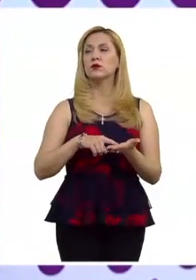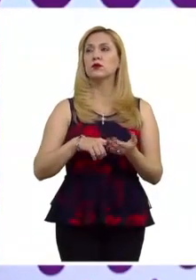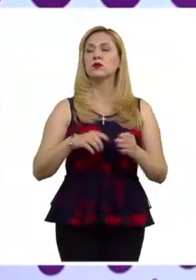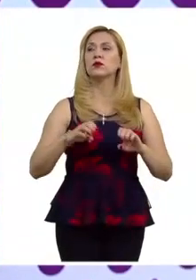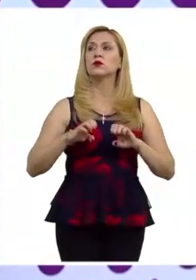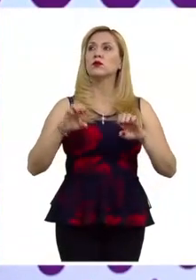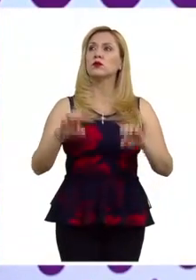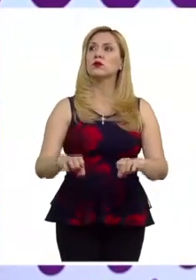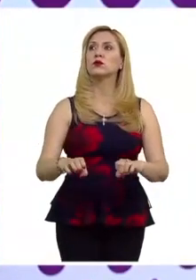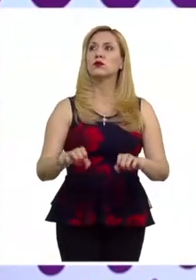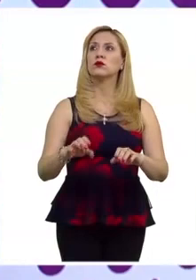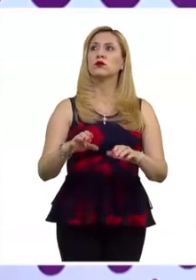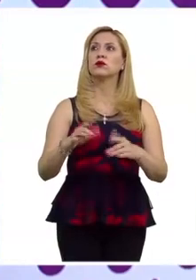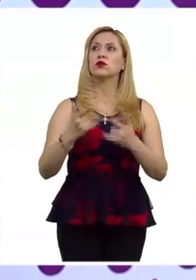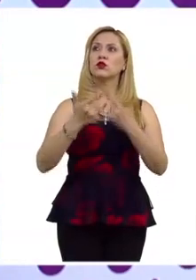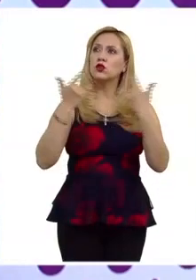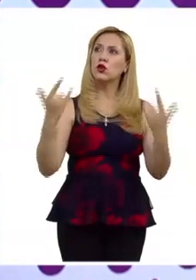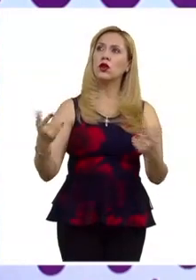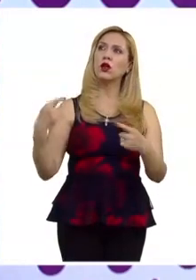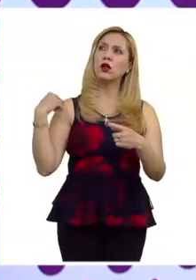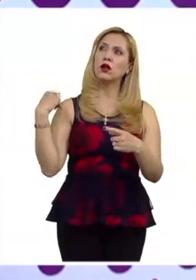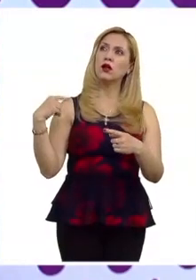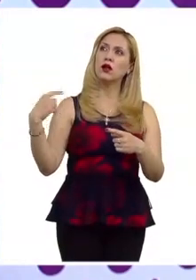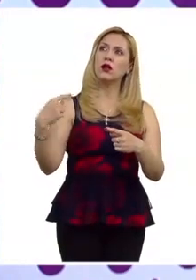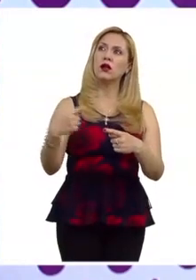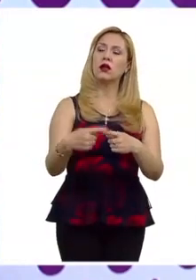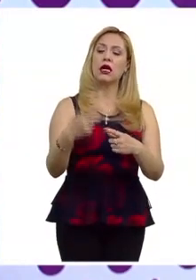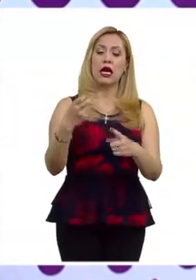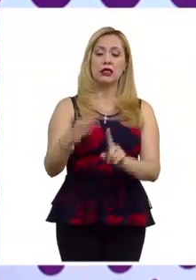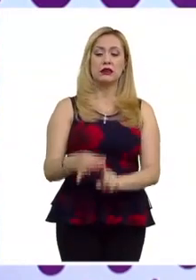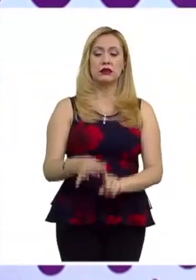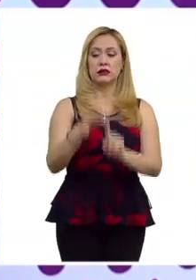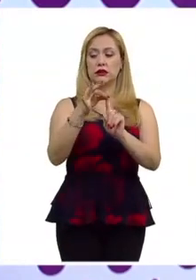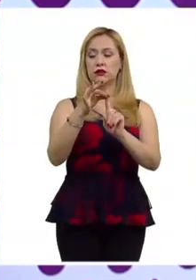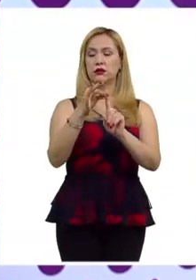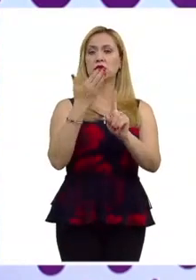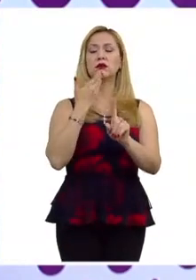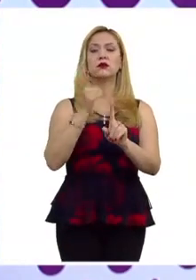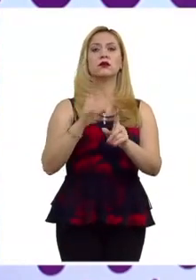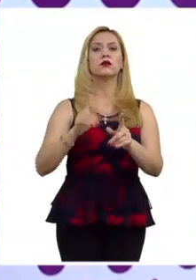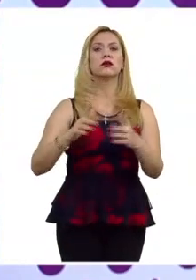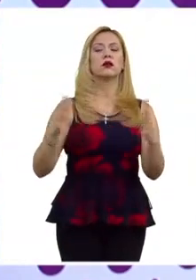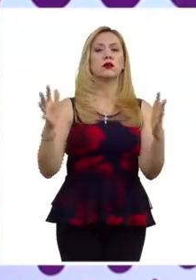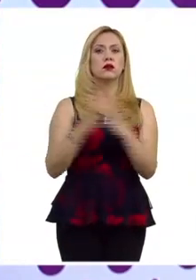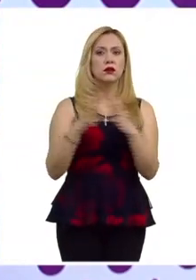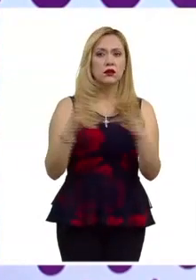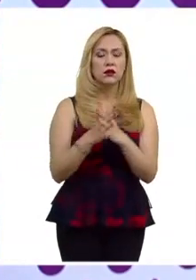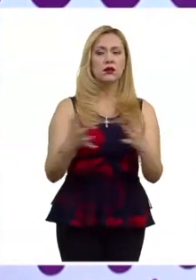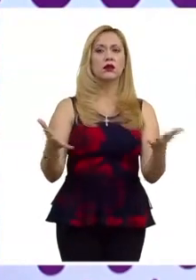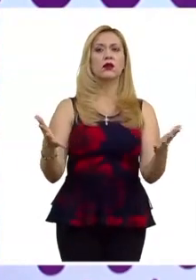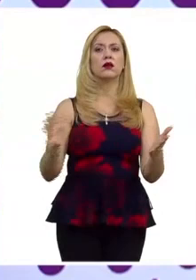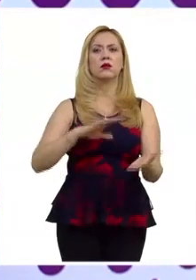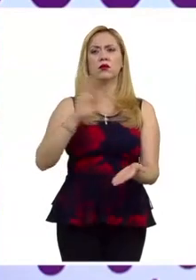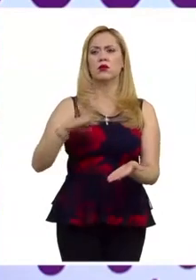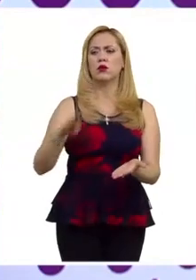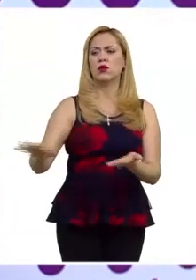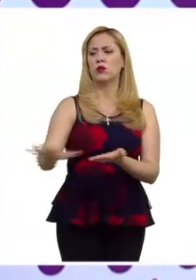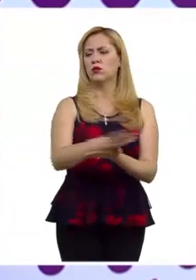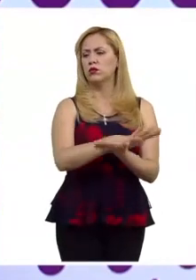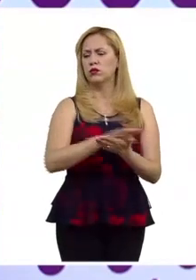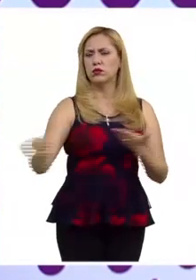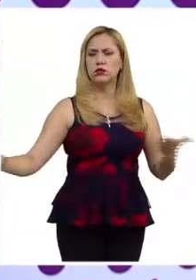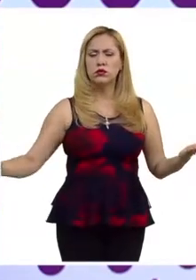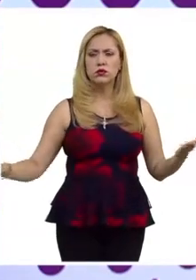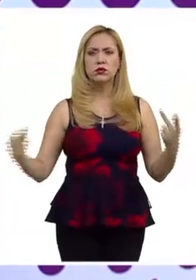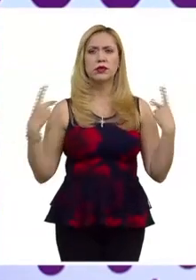de odio ha llevado históricamente a actos de violencia extrema, a genocidios, y parece muy inocente en sus